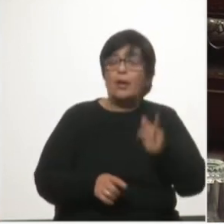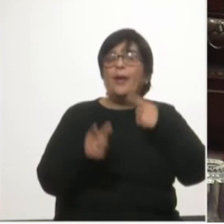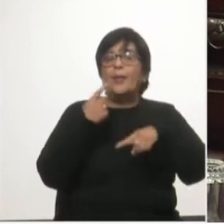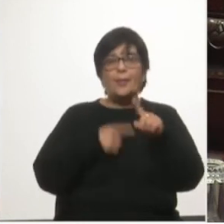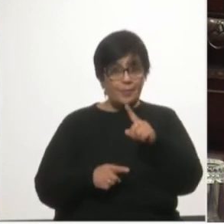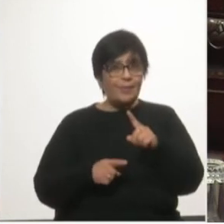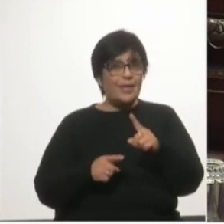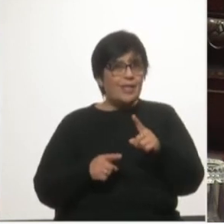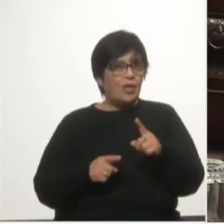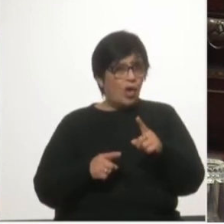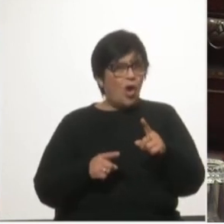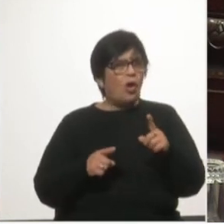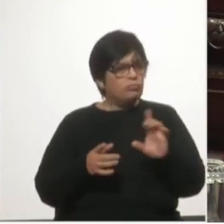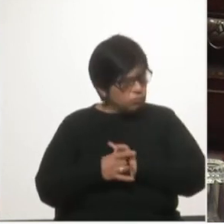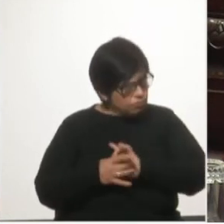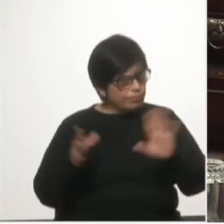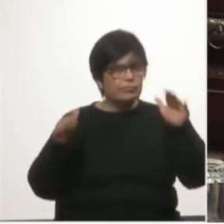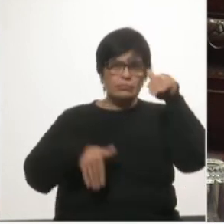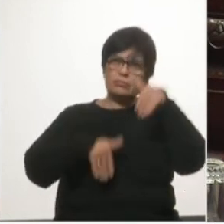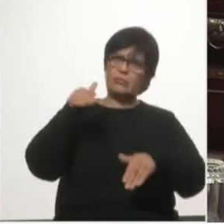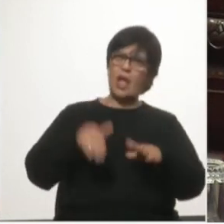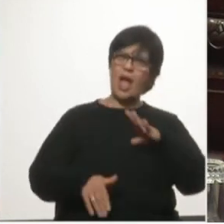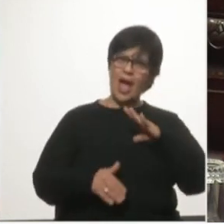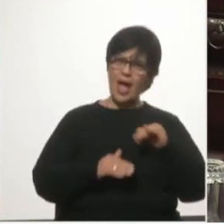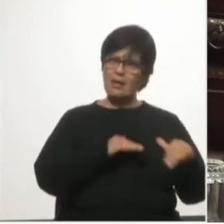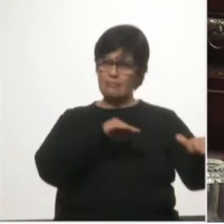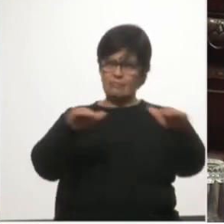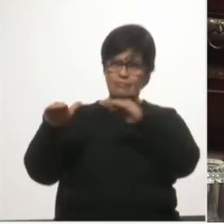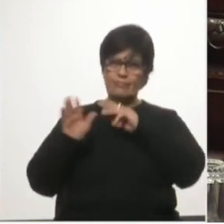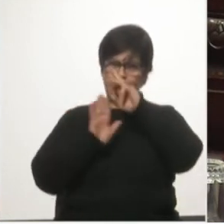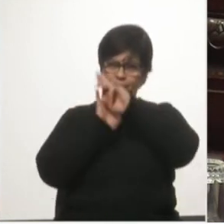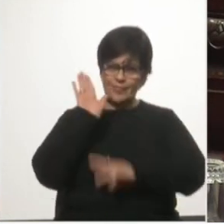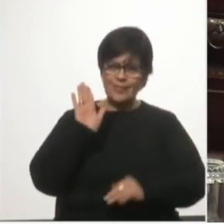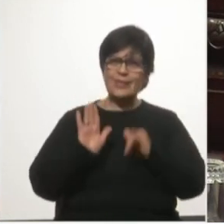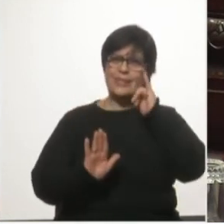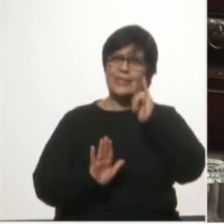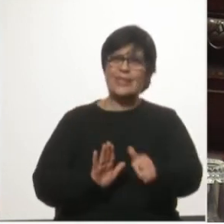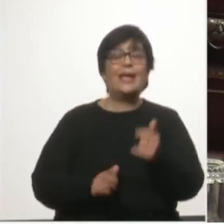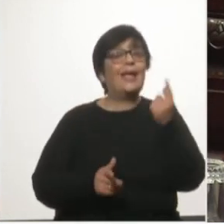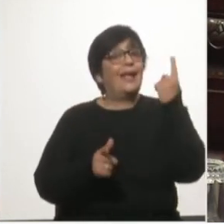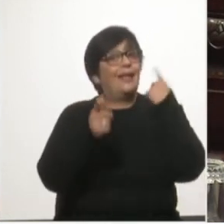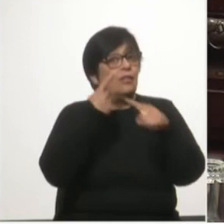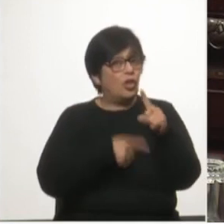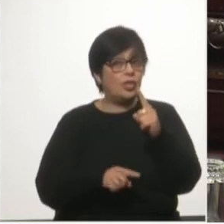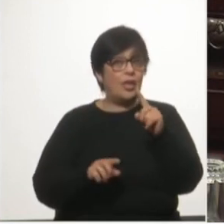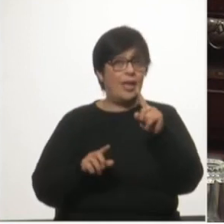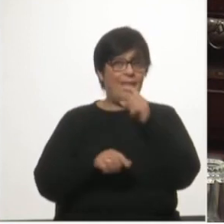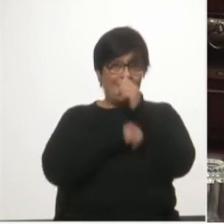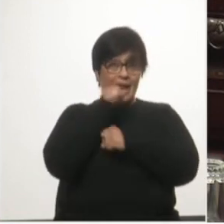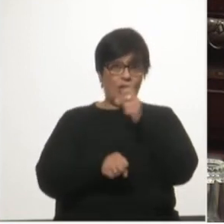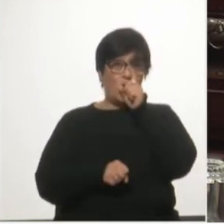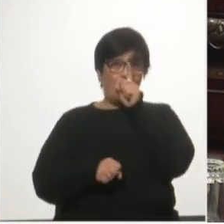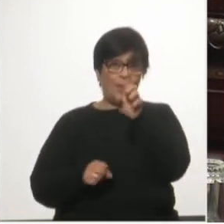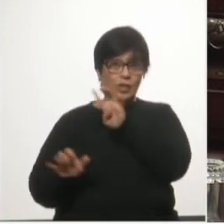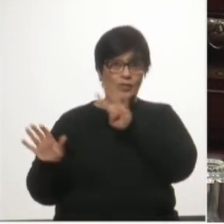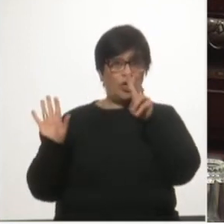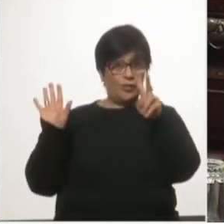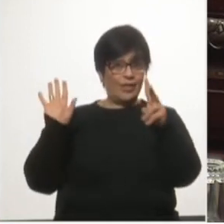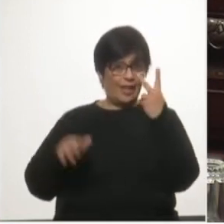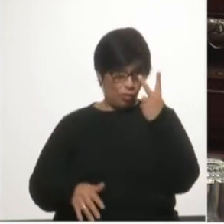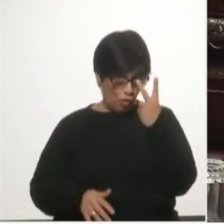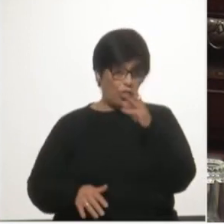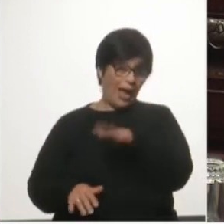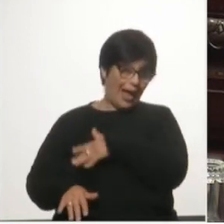tenemos un espíritu democrático y de estabilidad de reglas por lo tanto del 92 para acá no se planteó